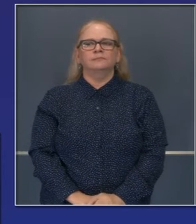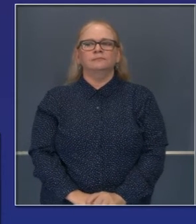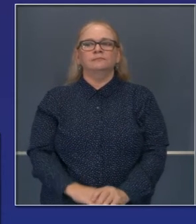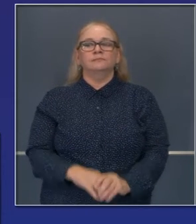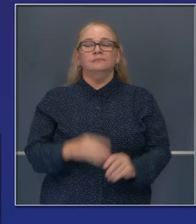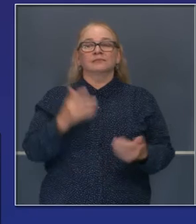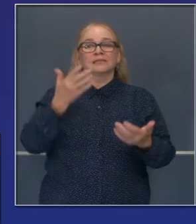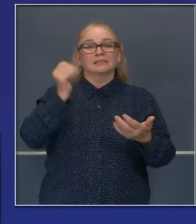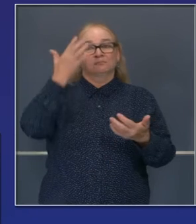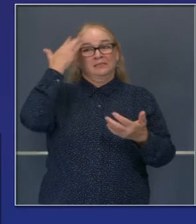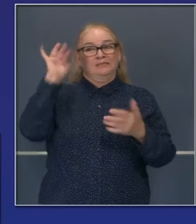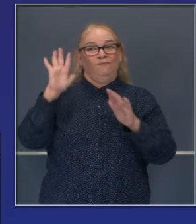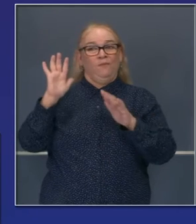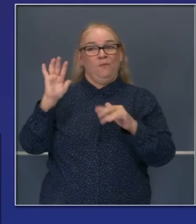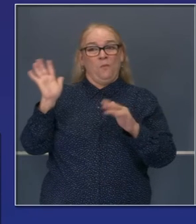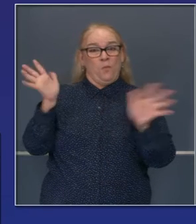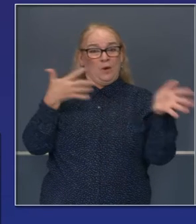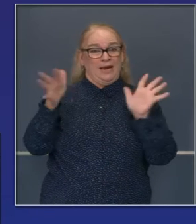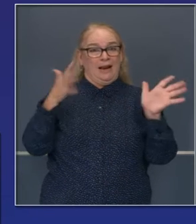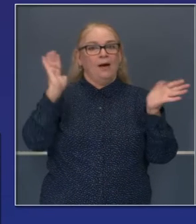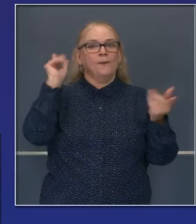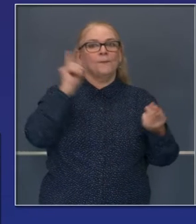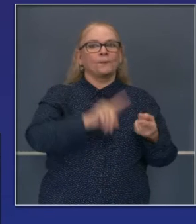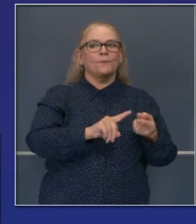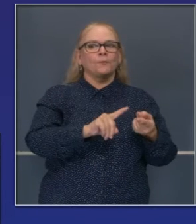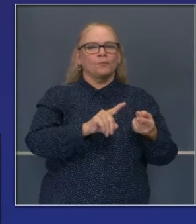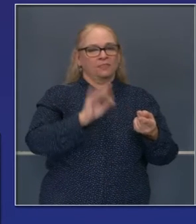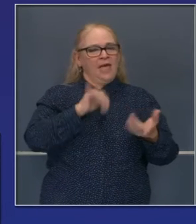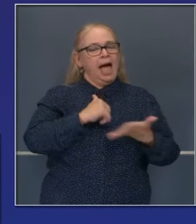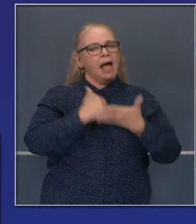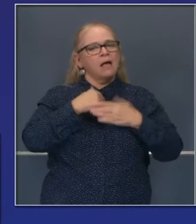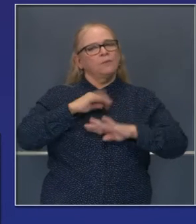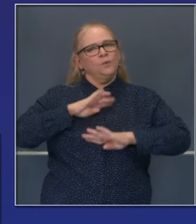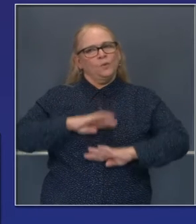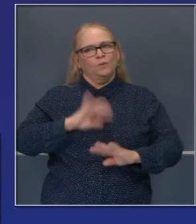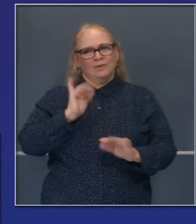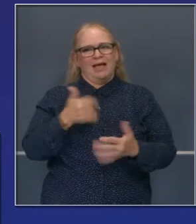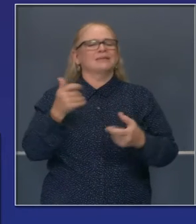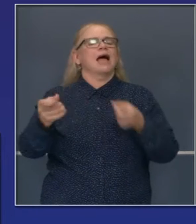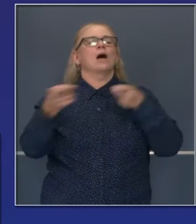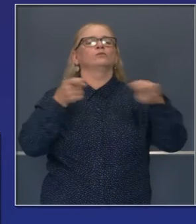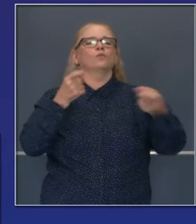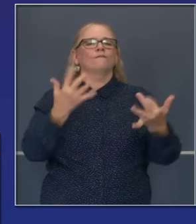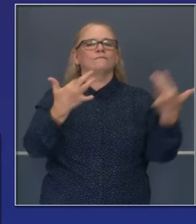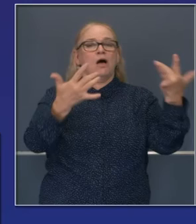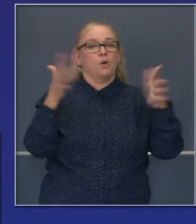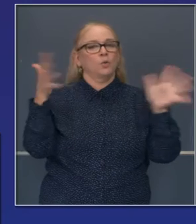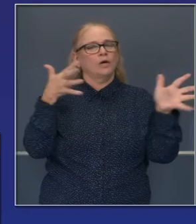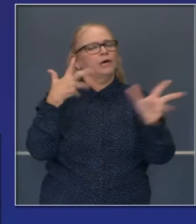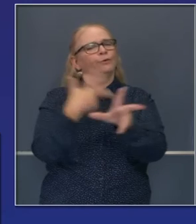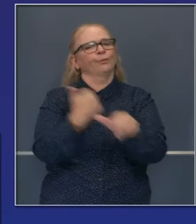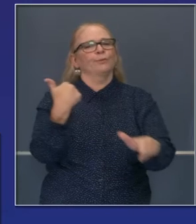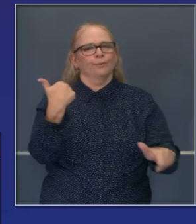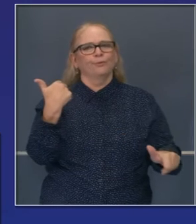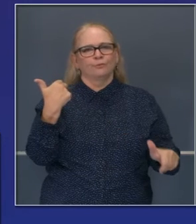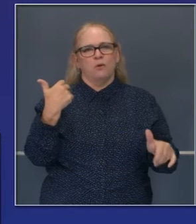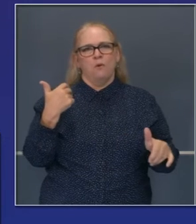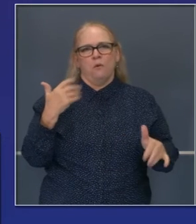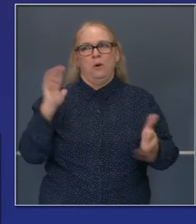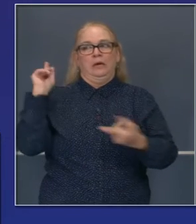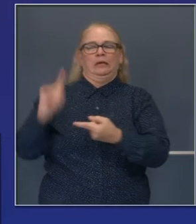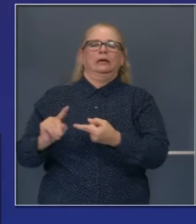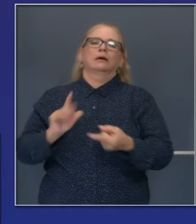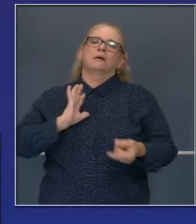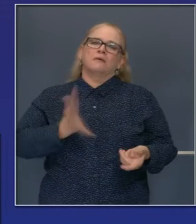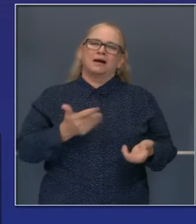condiciones de viento favorables, condiciones climáticas favorables, generalmente tomando forma a lo ancho del